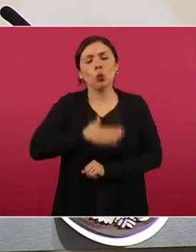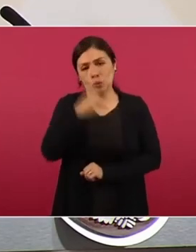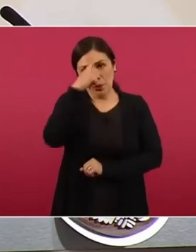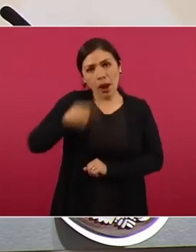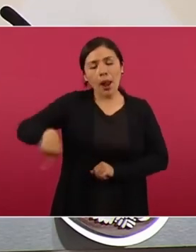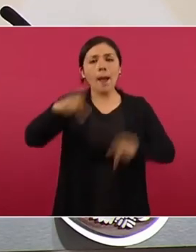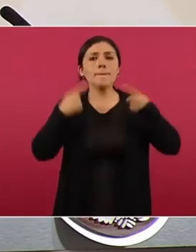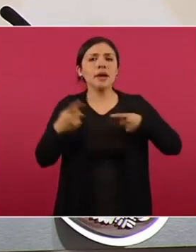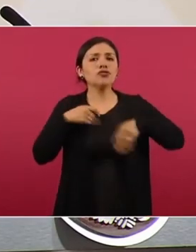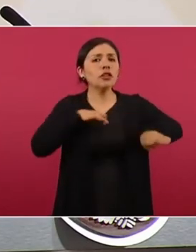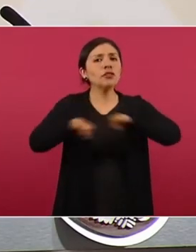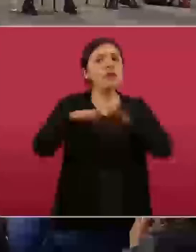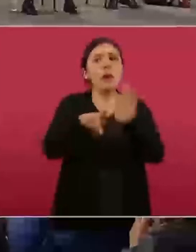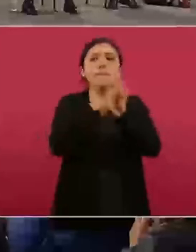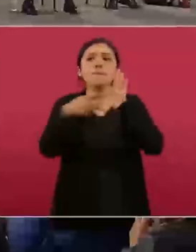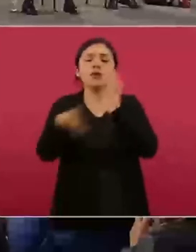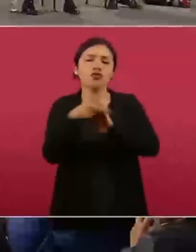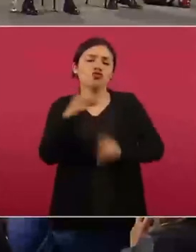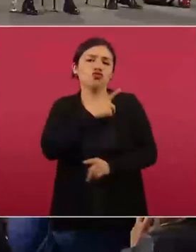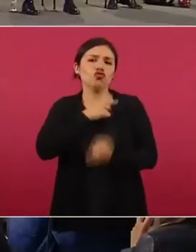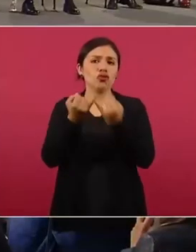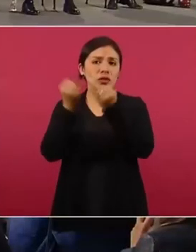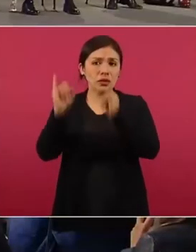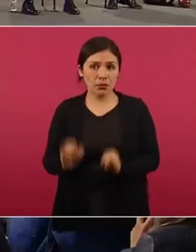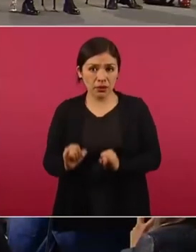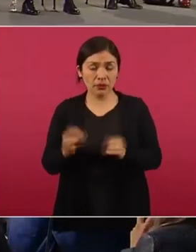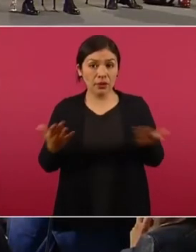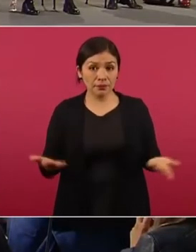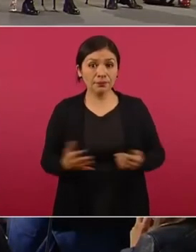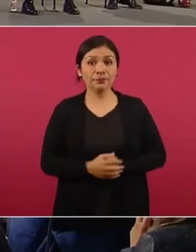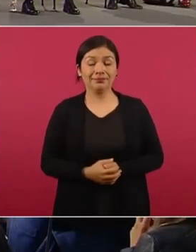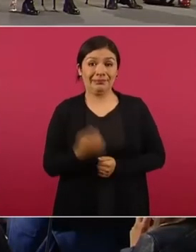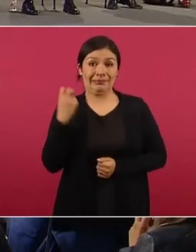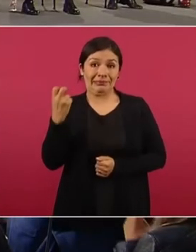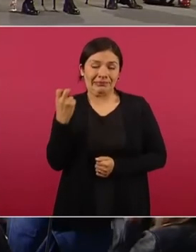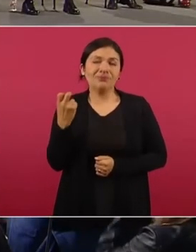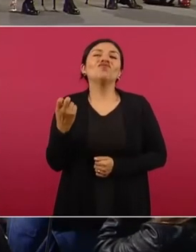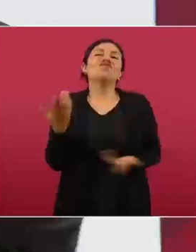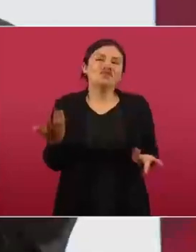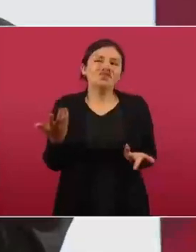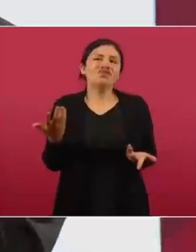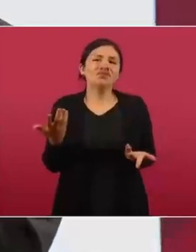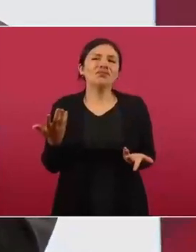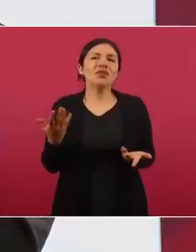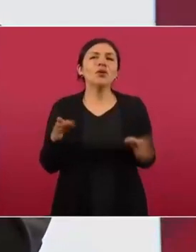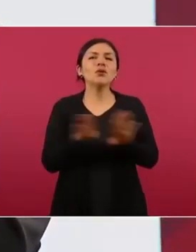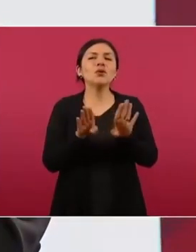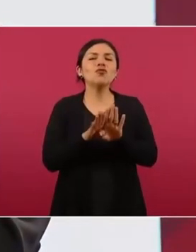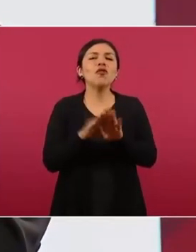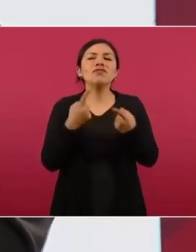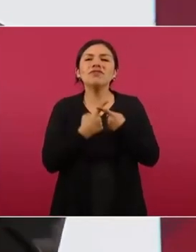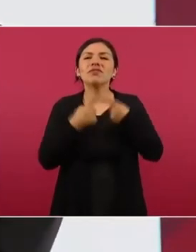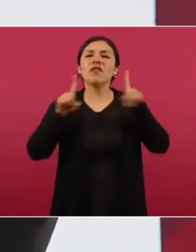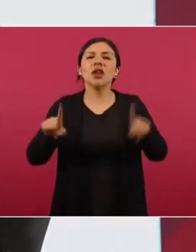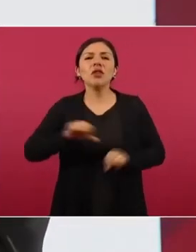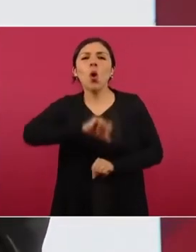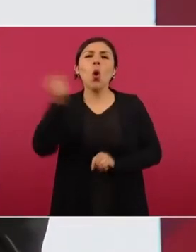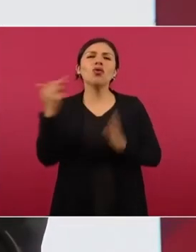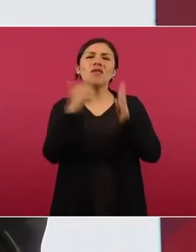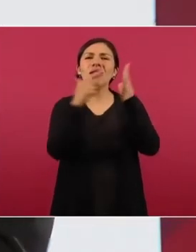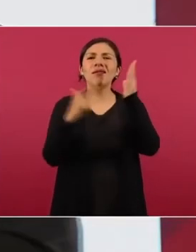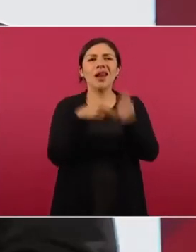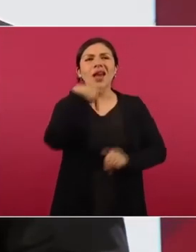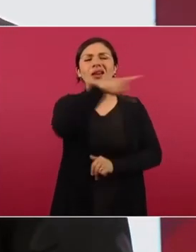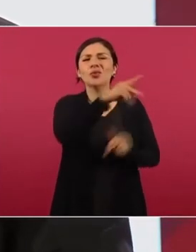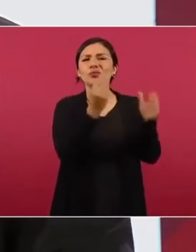y periodistas por cuenta propia. Entonces, esta, como tiene otra, digamos, otras reglas,